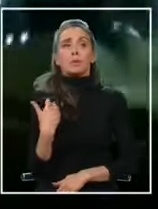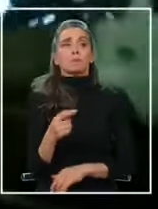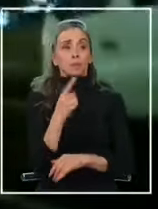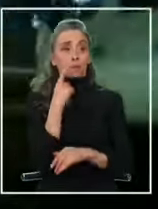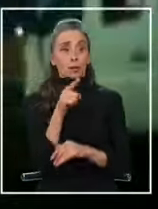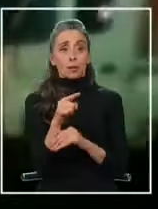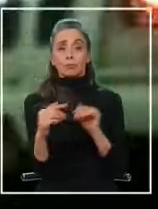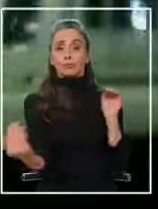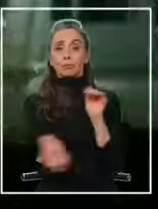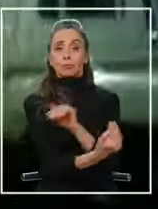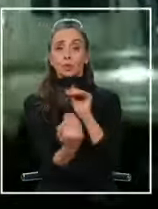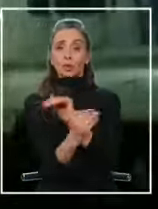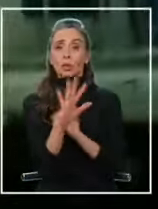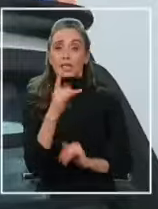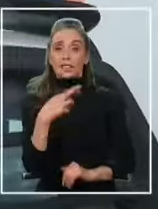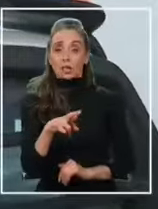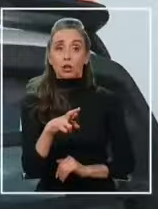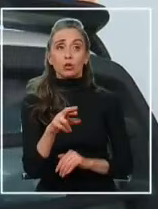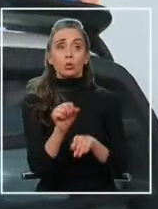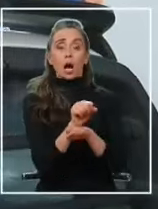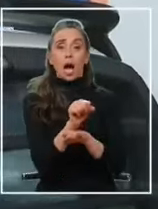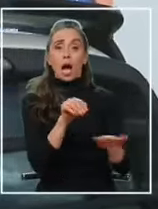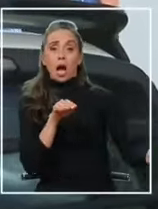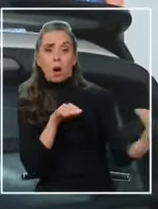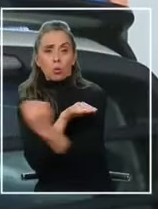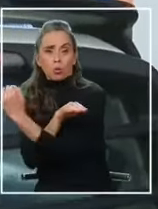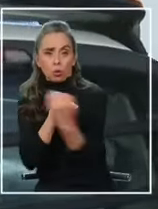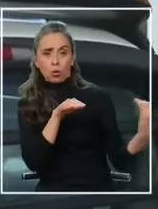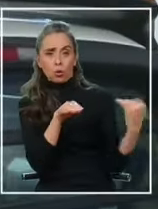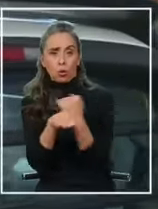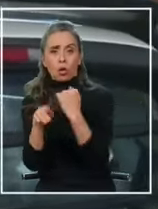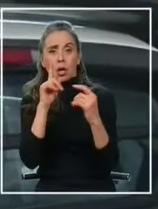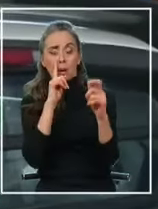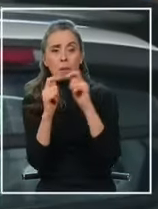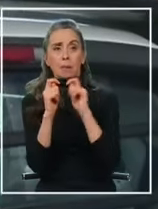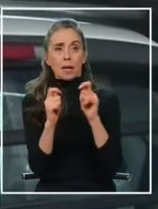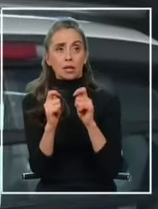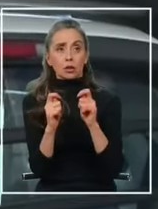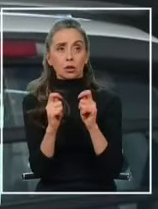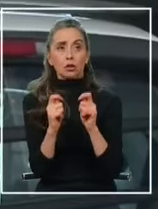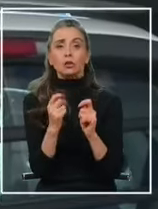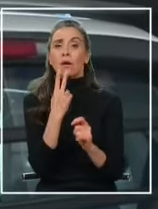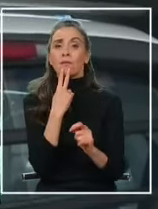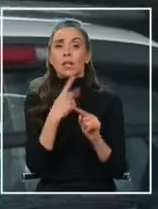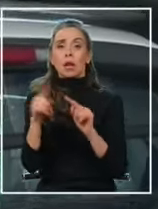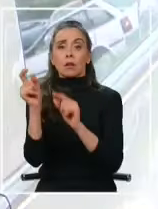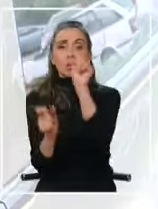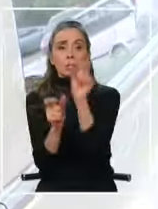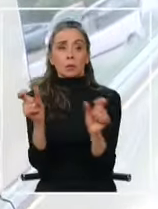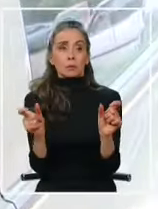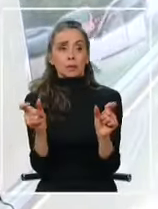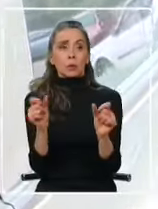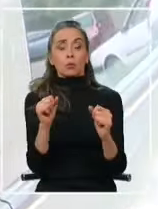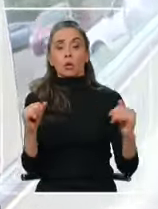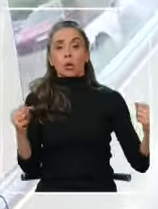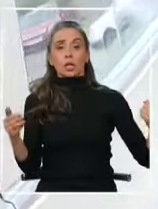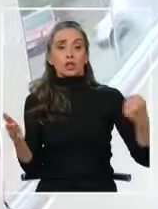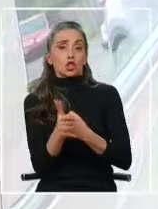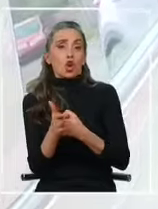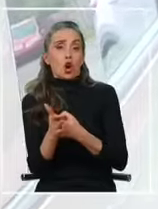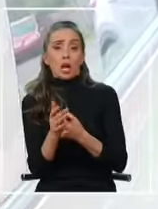tránsito en la Ruta 5 Sur. Sumamente peligroso porque igual ponen en riesgo la vida de otras personas. Algo terrible.